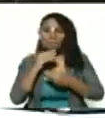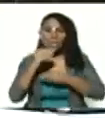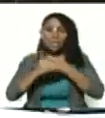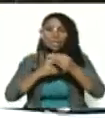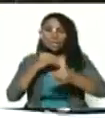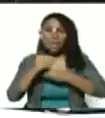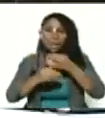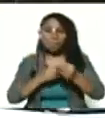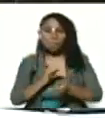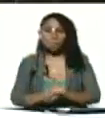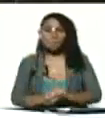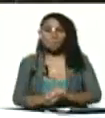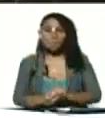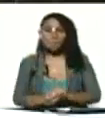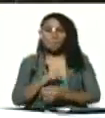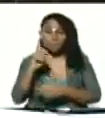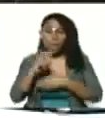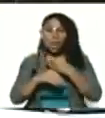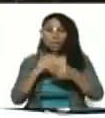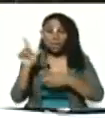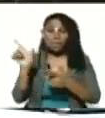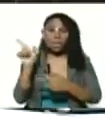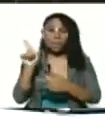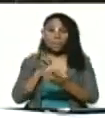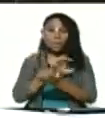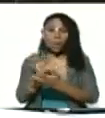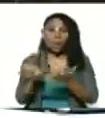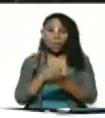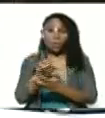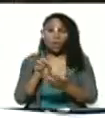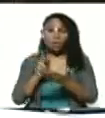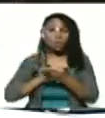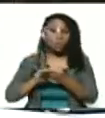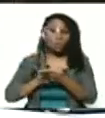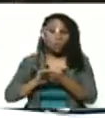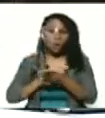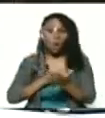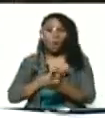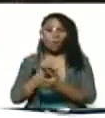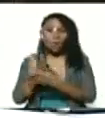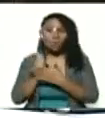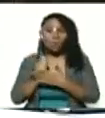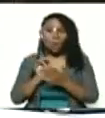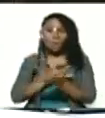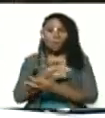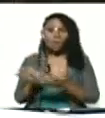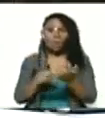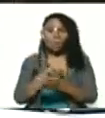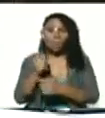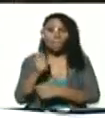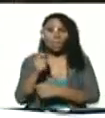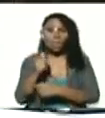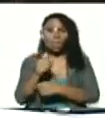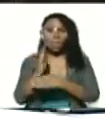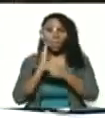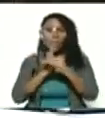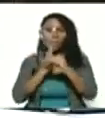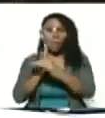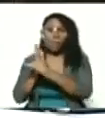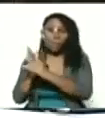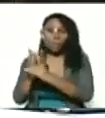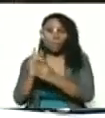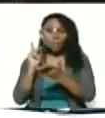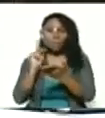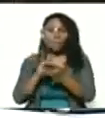y se había convertido en un problema en vez de una solución y una ayuda un problema el poco de alcabala uno para